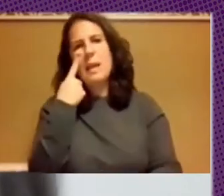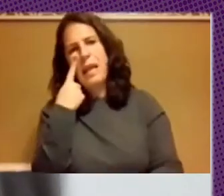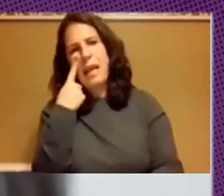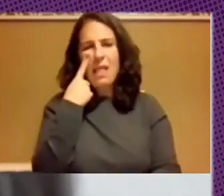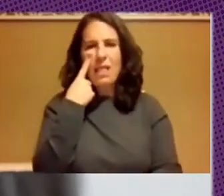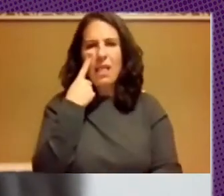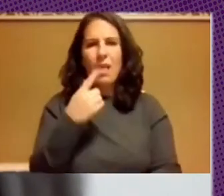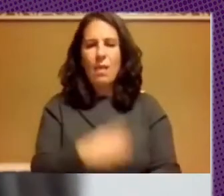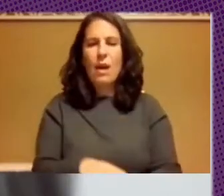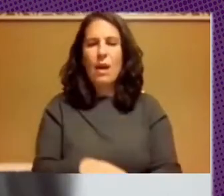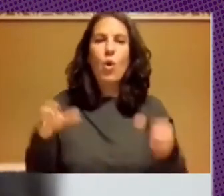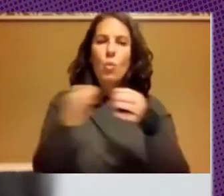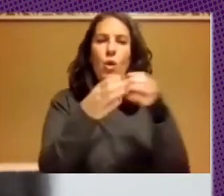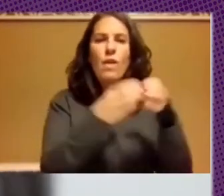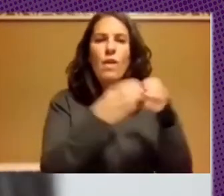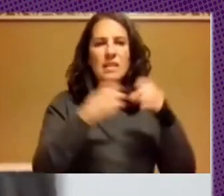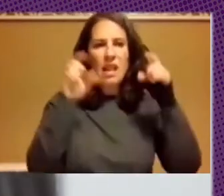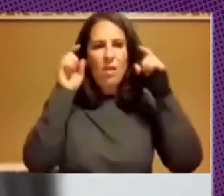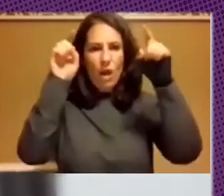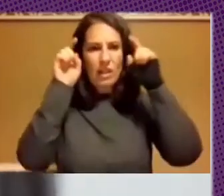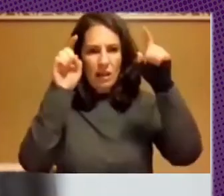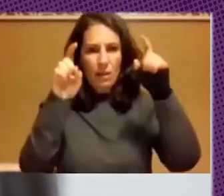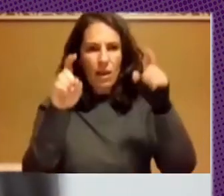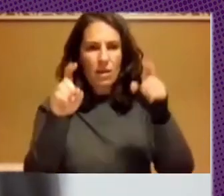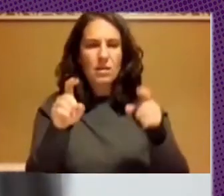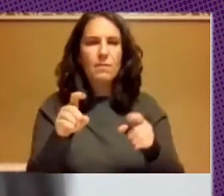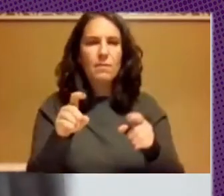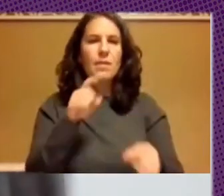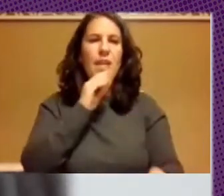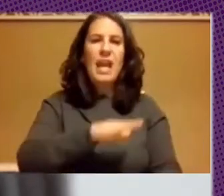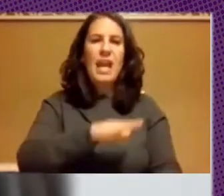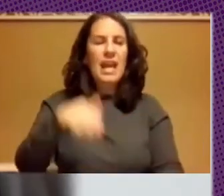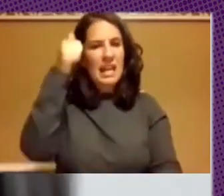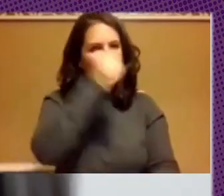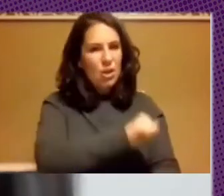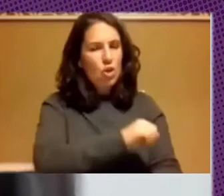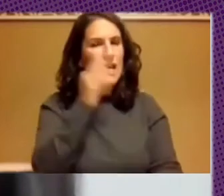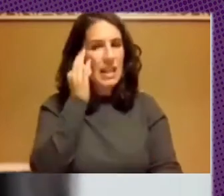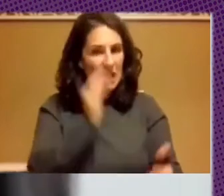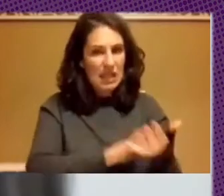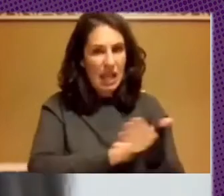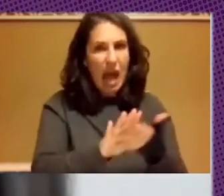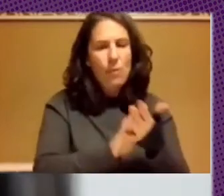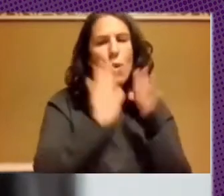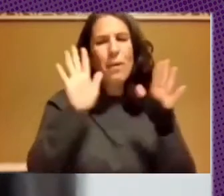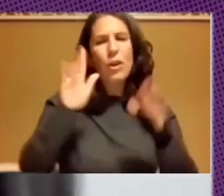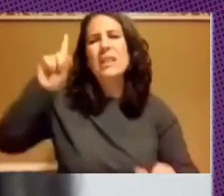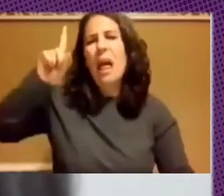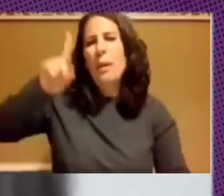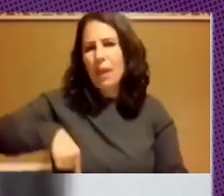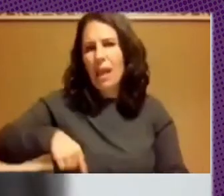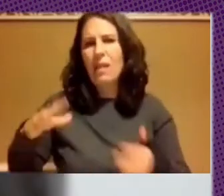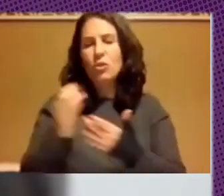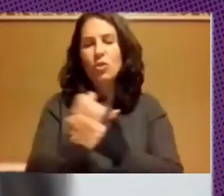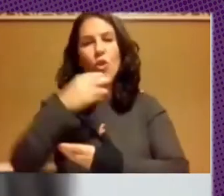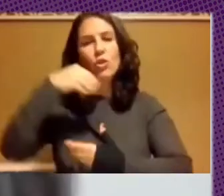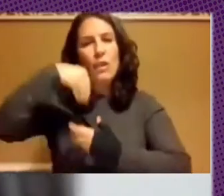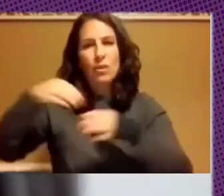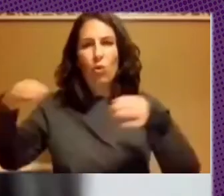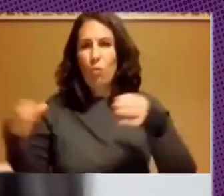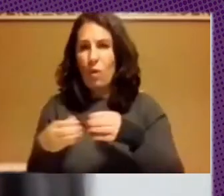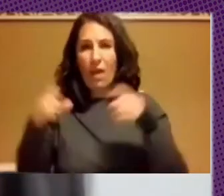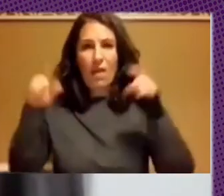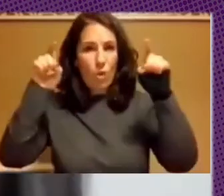comunidades educativas y aquí estoy hablando no solamente de los niños y las niñas sino también de todos los que intervienen en las comunidades educativas